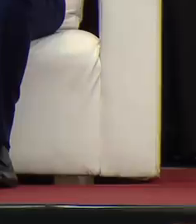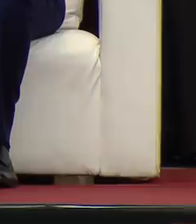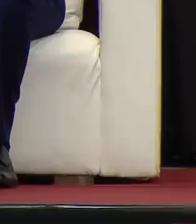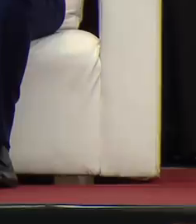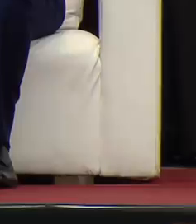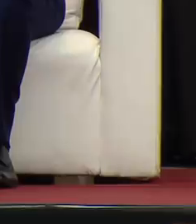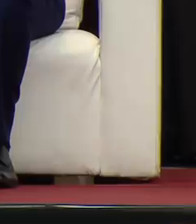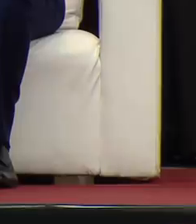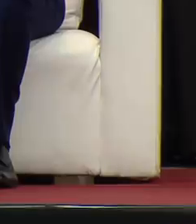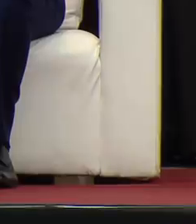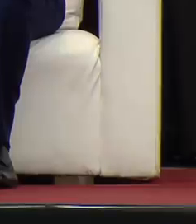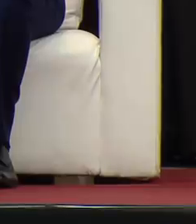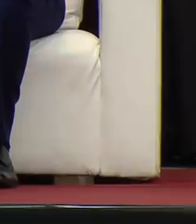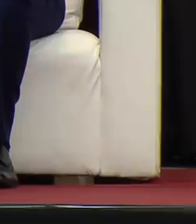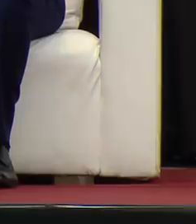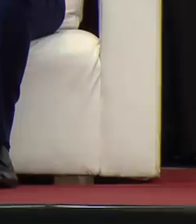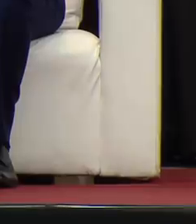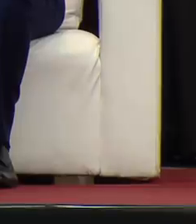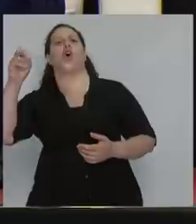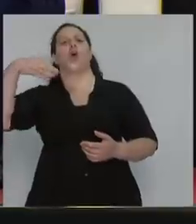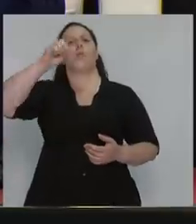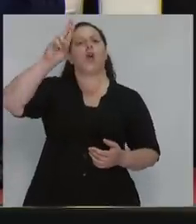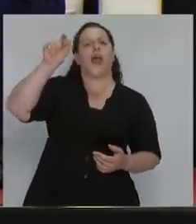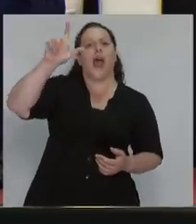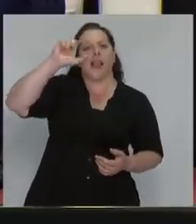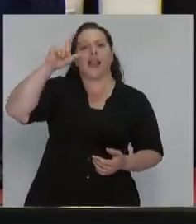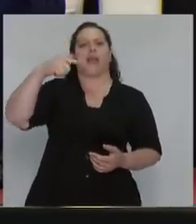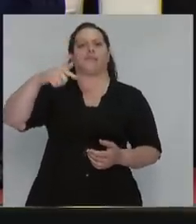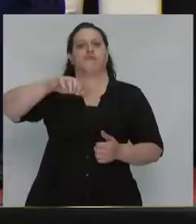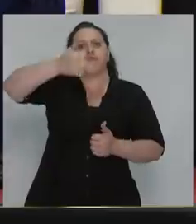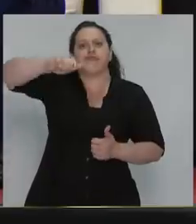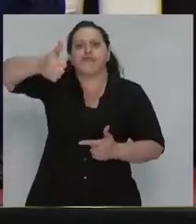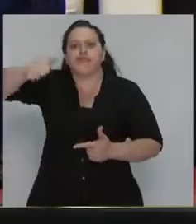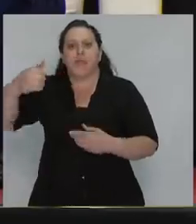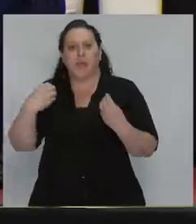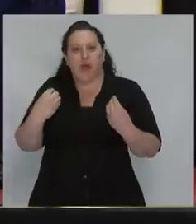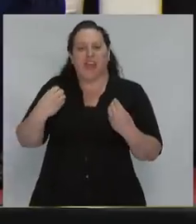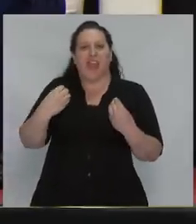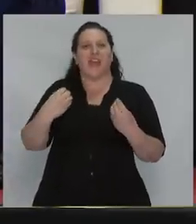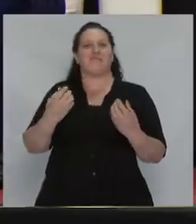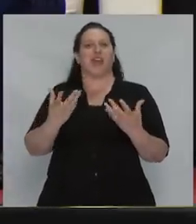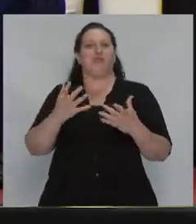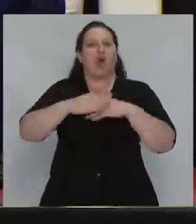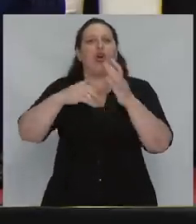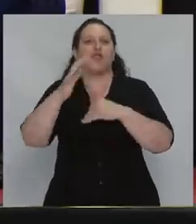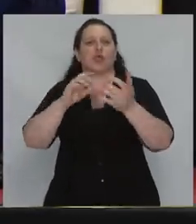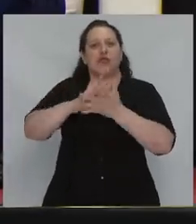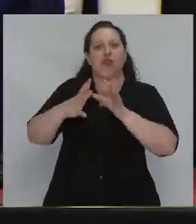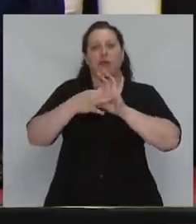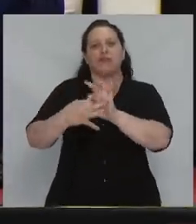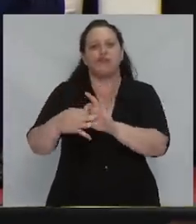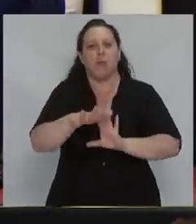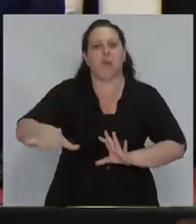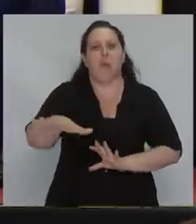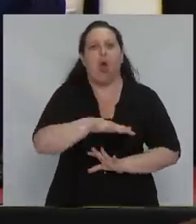éxito Álvaro y Evo Morales? Porque han construido una Bolivia de los pobres. ¿Por qué aguanta Venezuela con todos sus problemas y